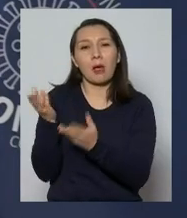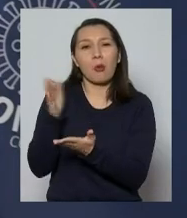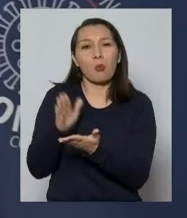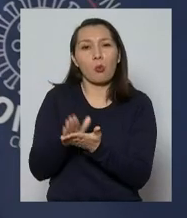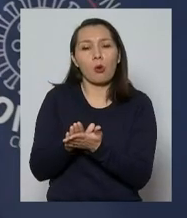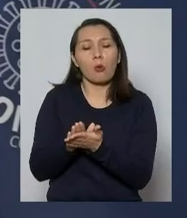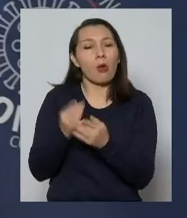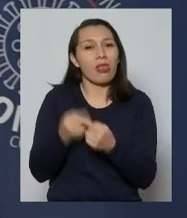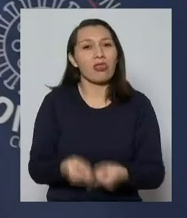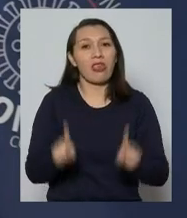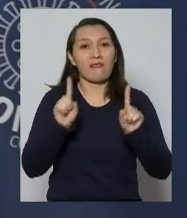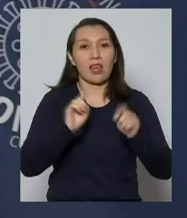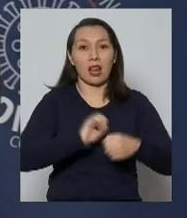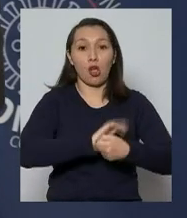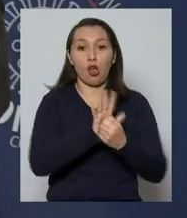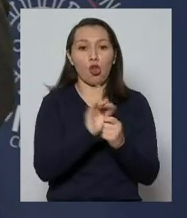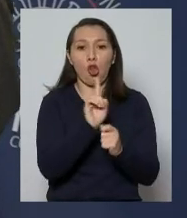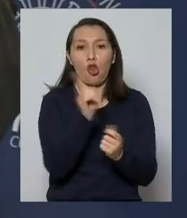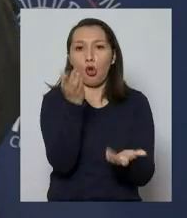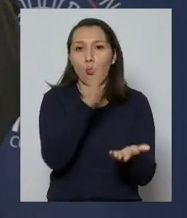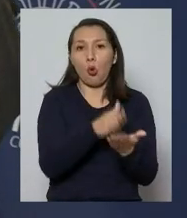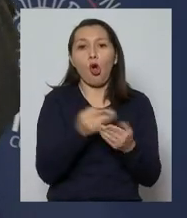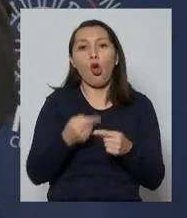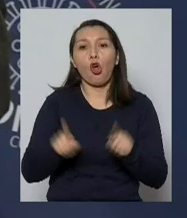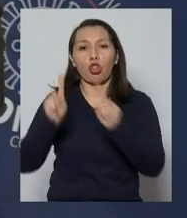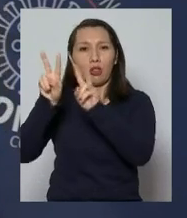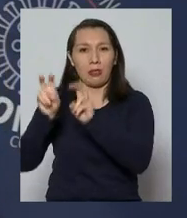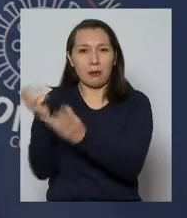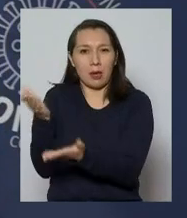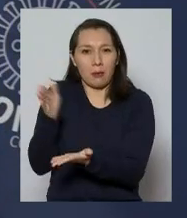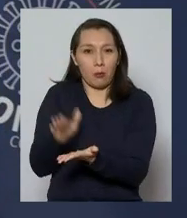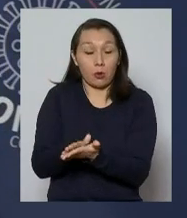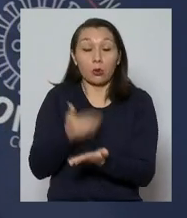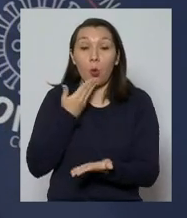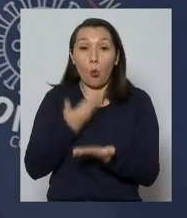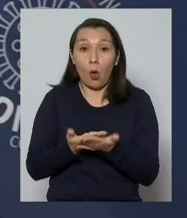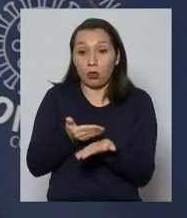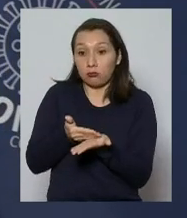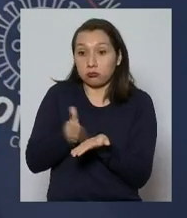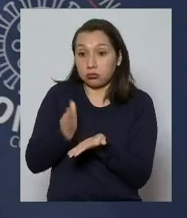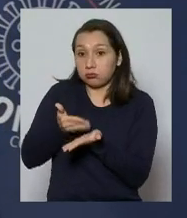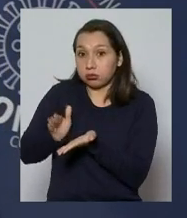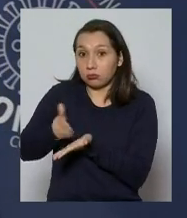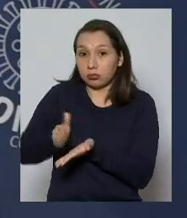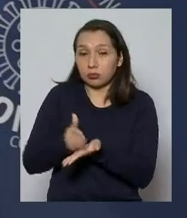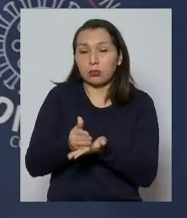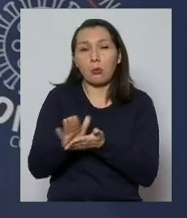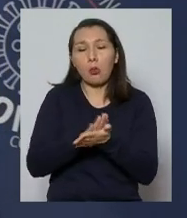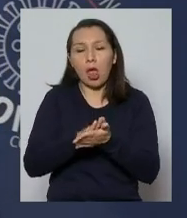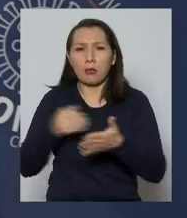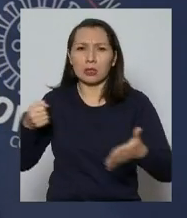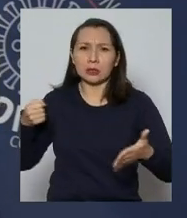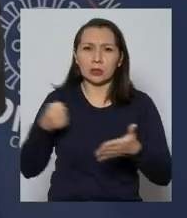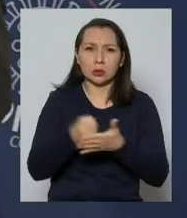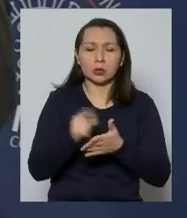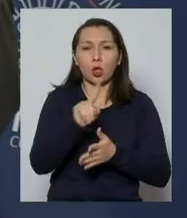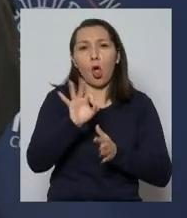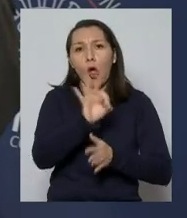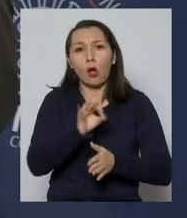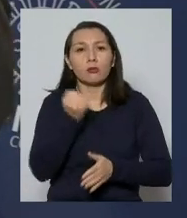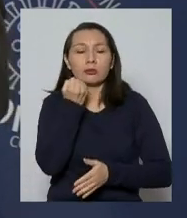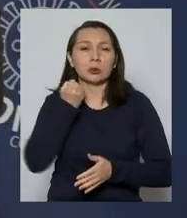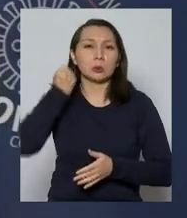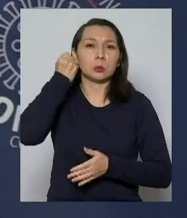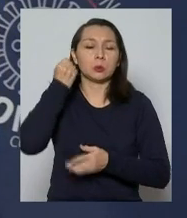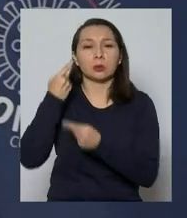que son distintas al coronavirus, que llamamos causas externas. Una vez que se excluyen esas, que son como traumas, suicidios